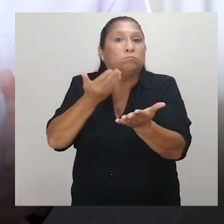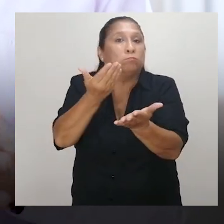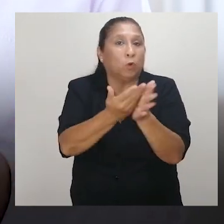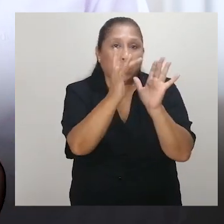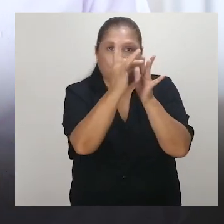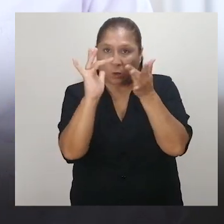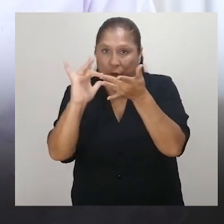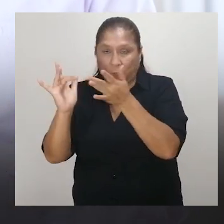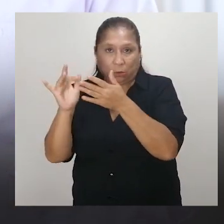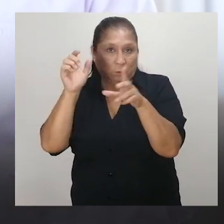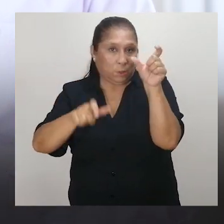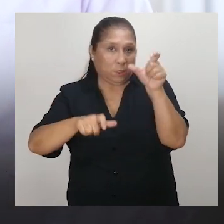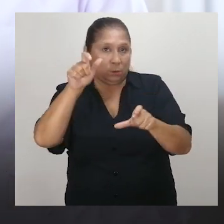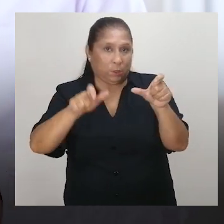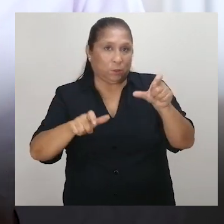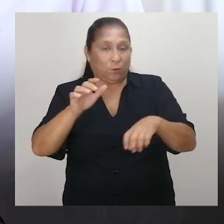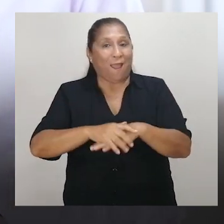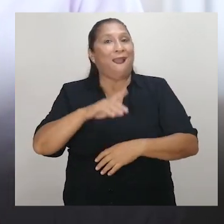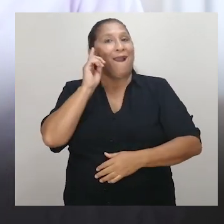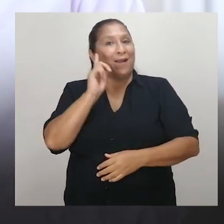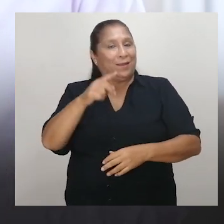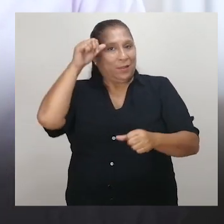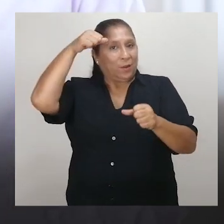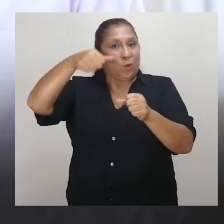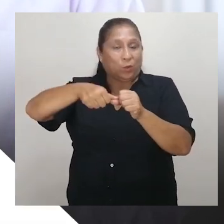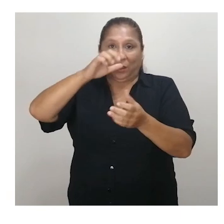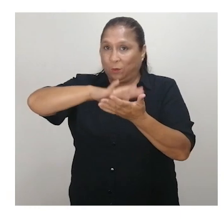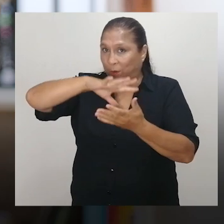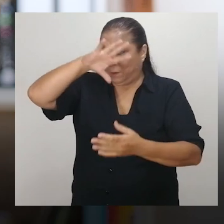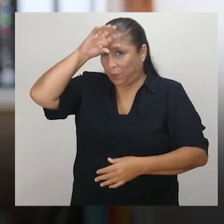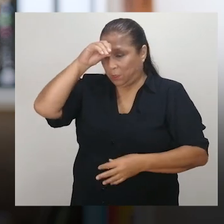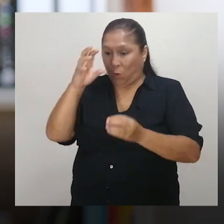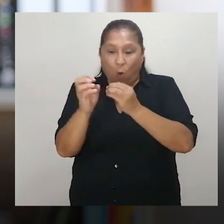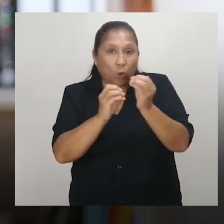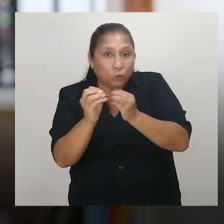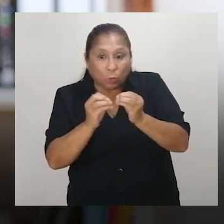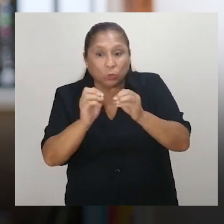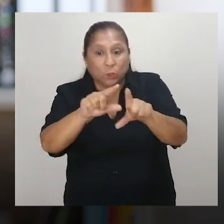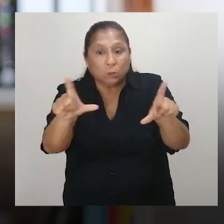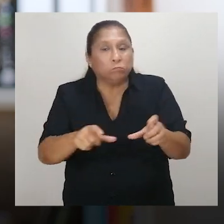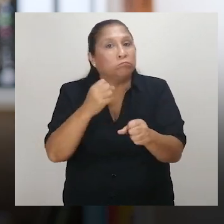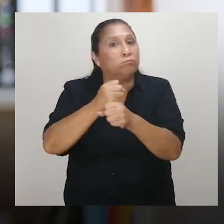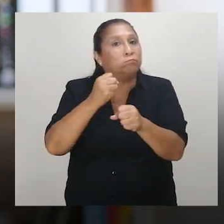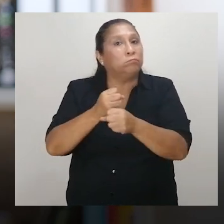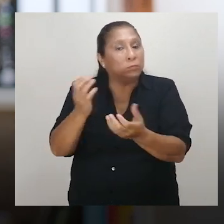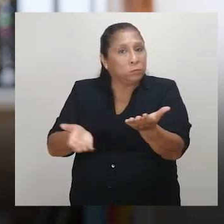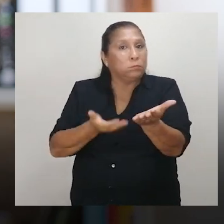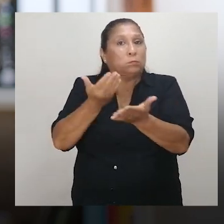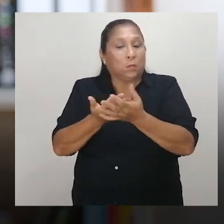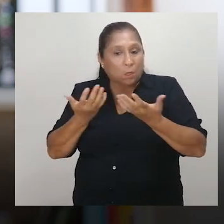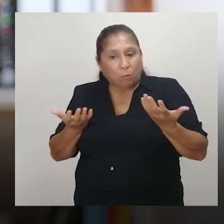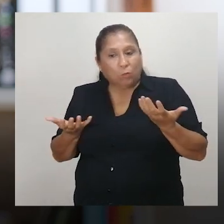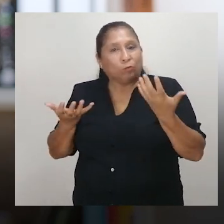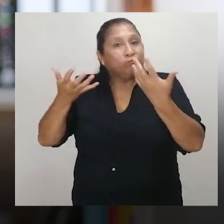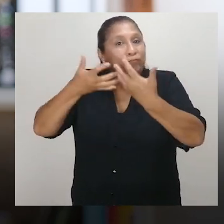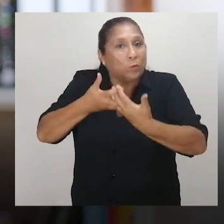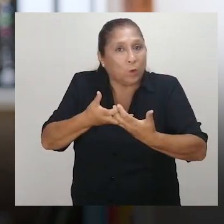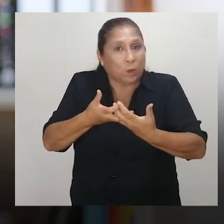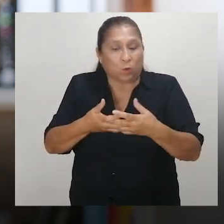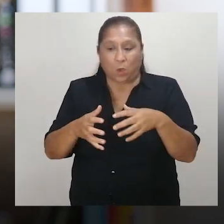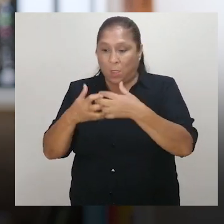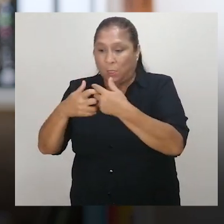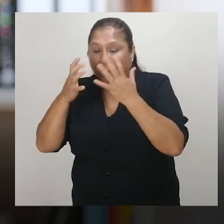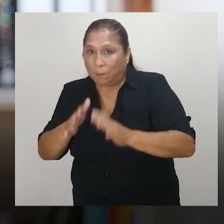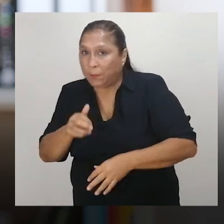cada dirección regional pone a disposición de los ciudadanos. Recordando lo aprendido, los ajustes razonables se